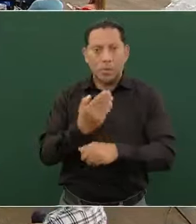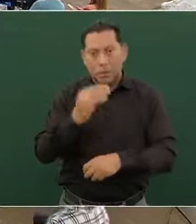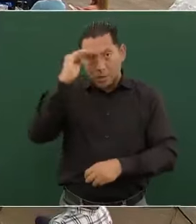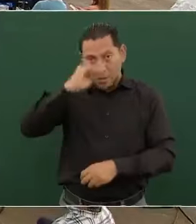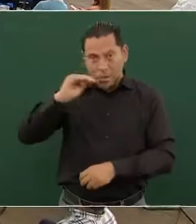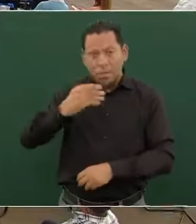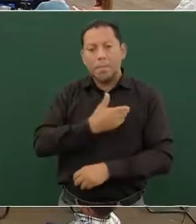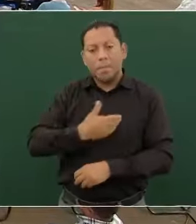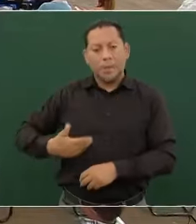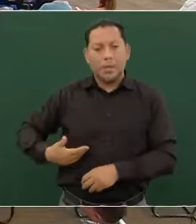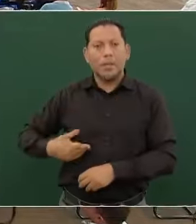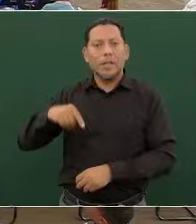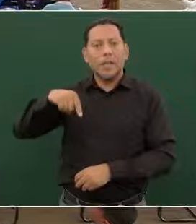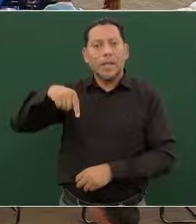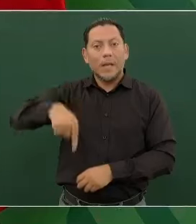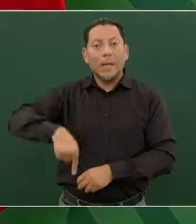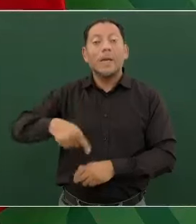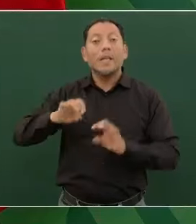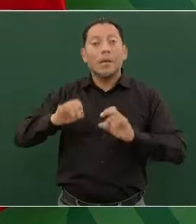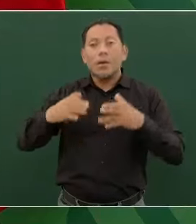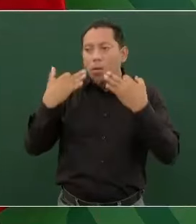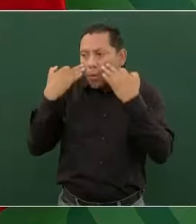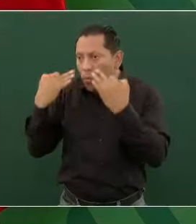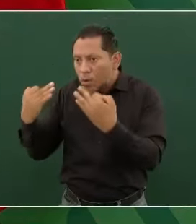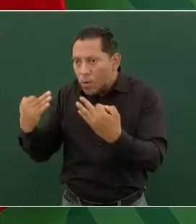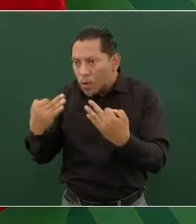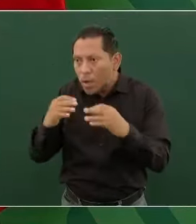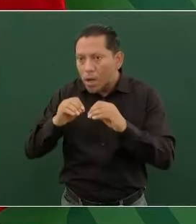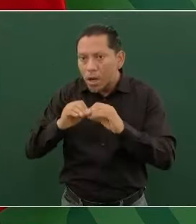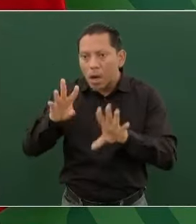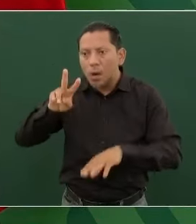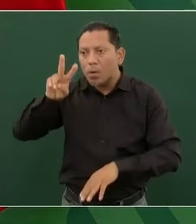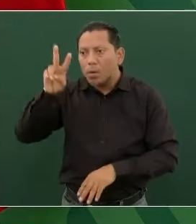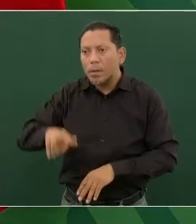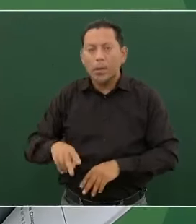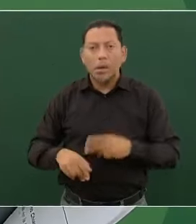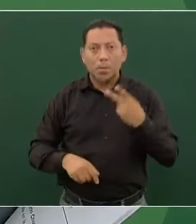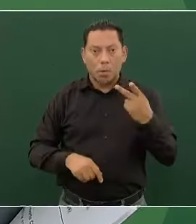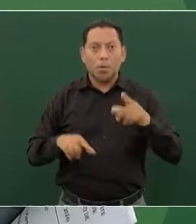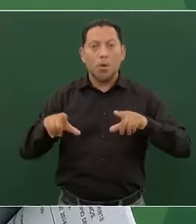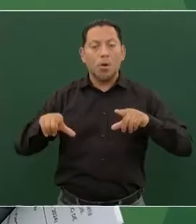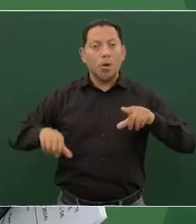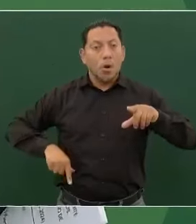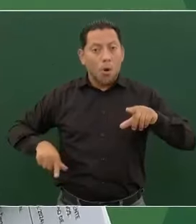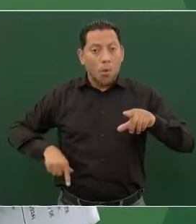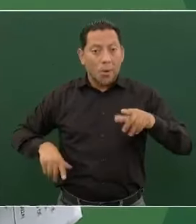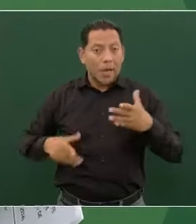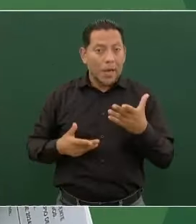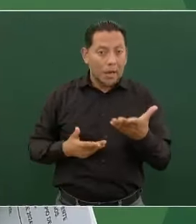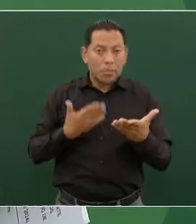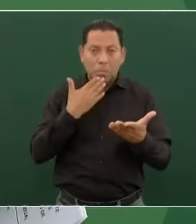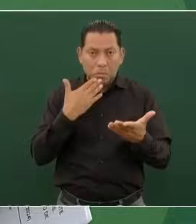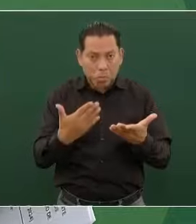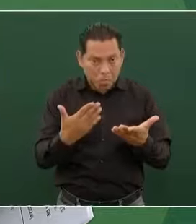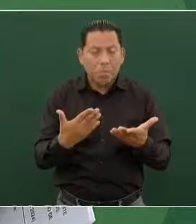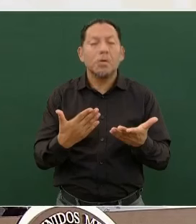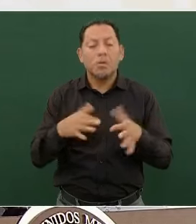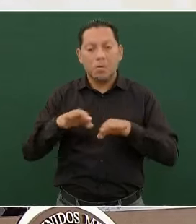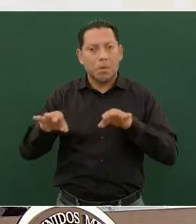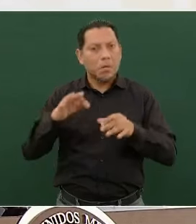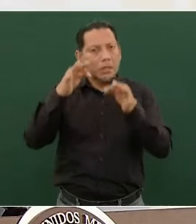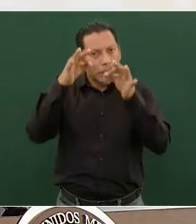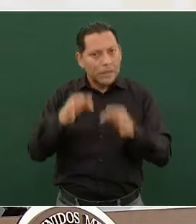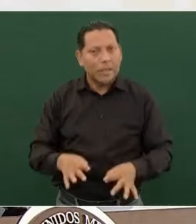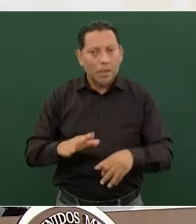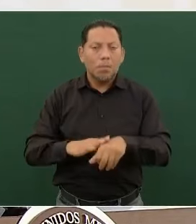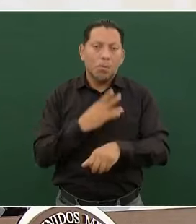el pueblo de Chiapas es testigo de la congruencia entre su ideología política y la forma de gobernar. Por ello,